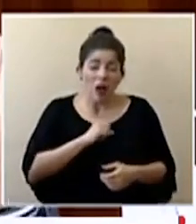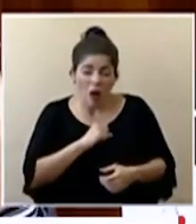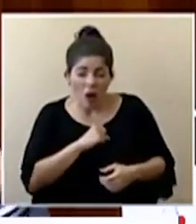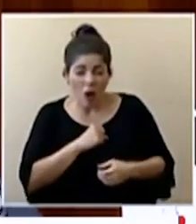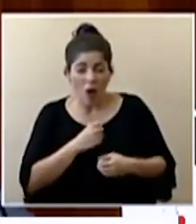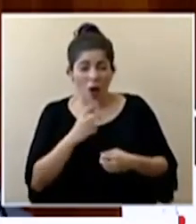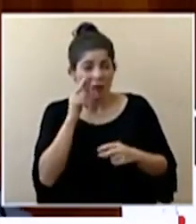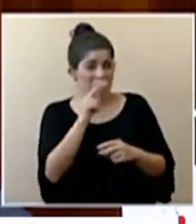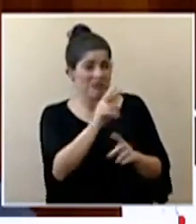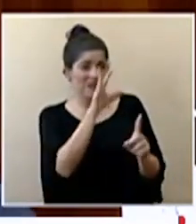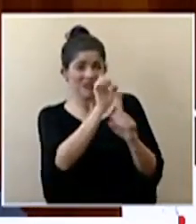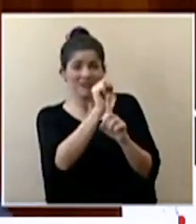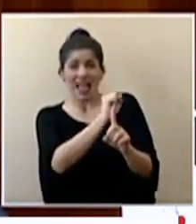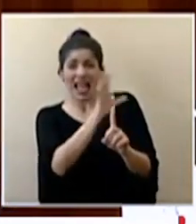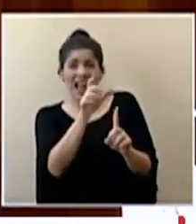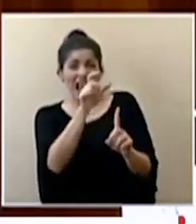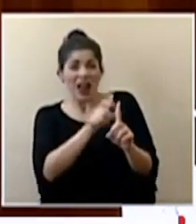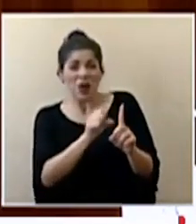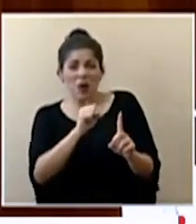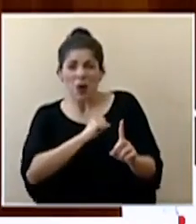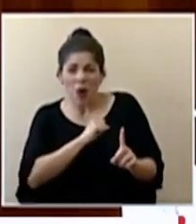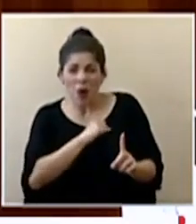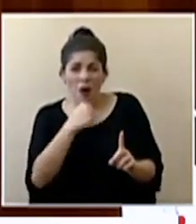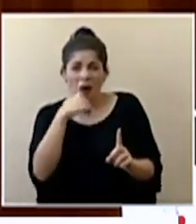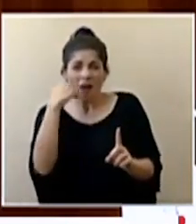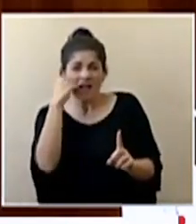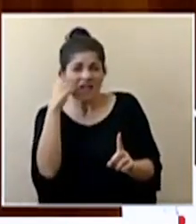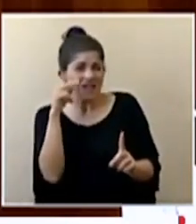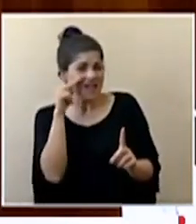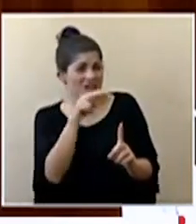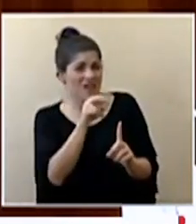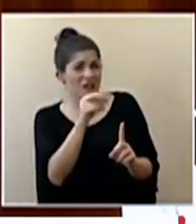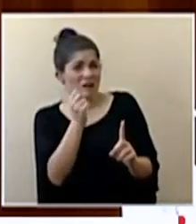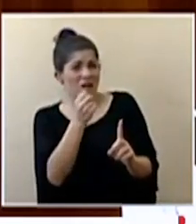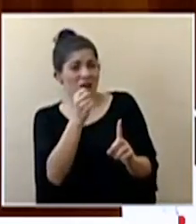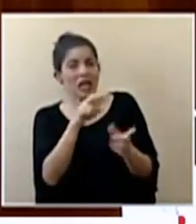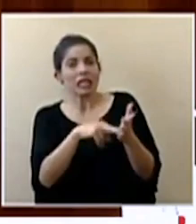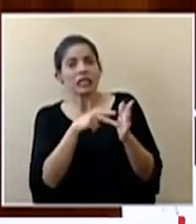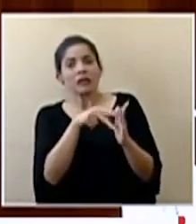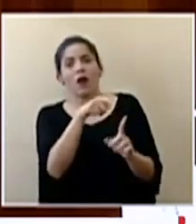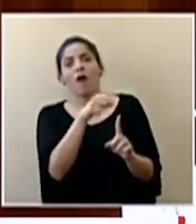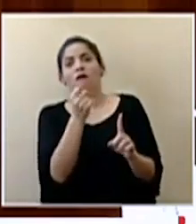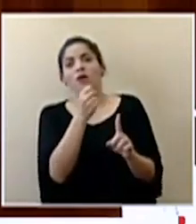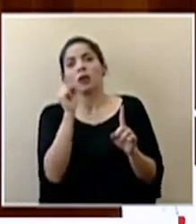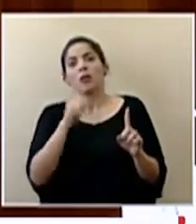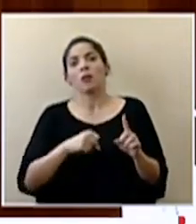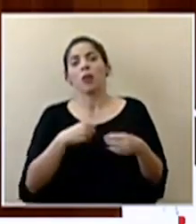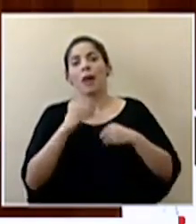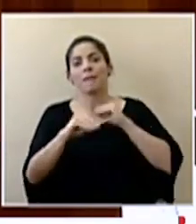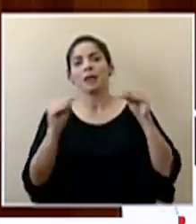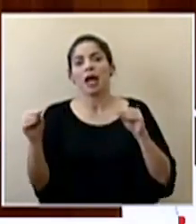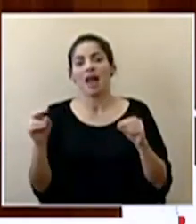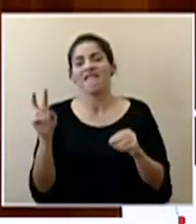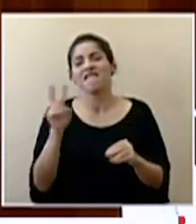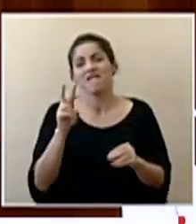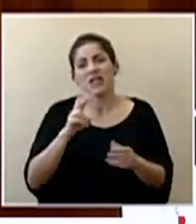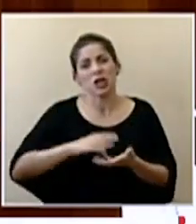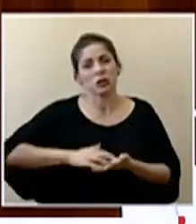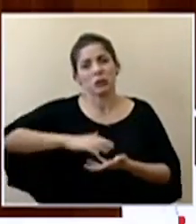manifiesto es la tos la fiebre la transmisión está incrementada la cantidad de virus es mayor